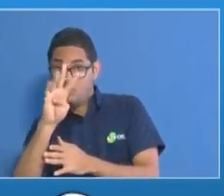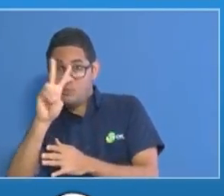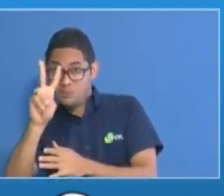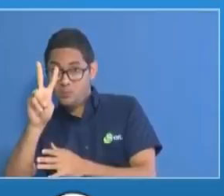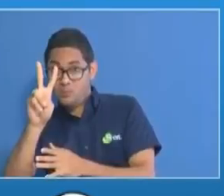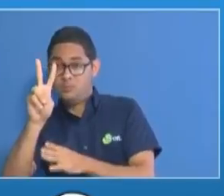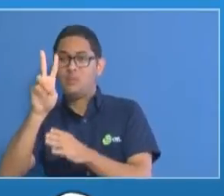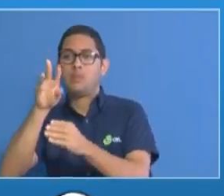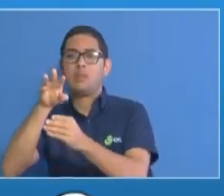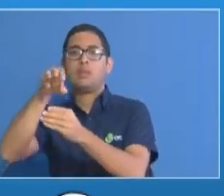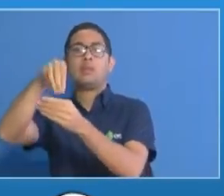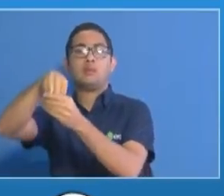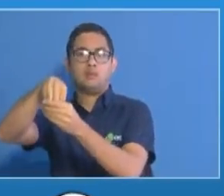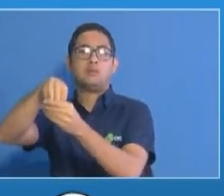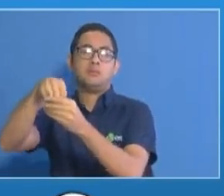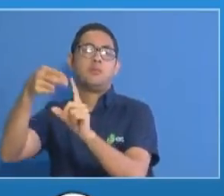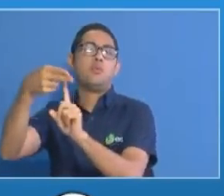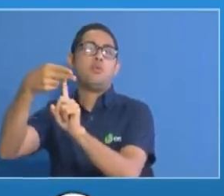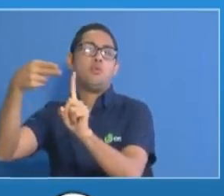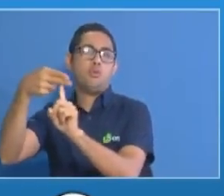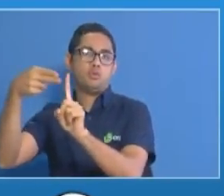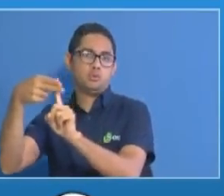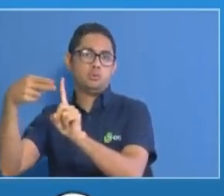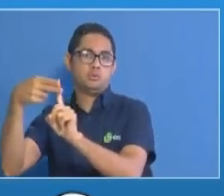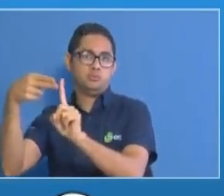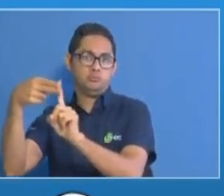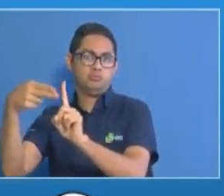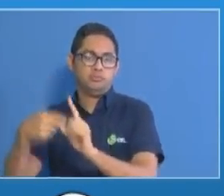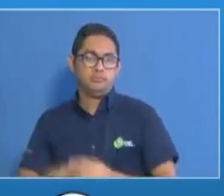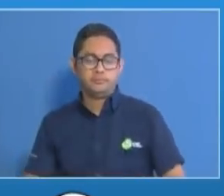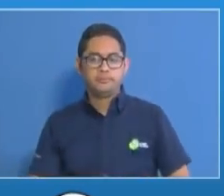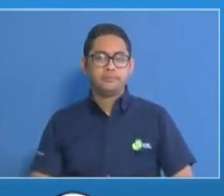encuentran en los hoteles hospital.